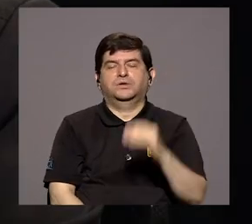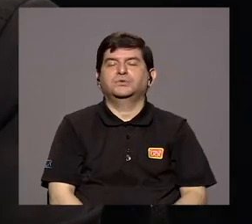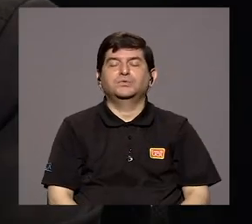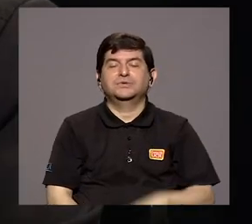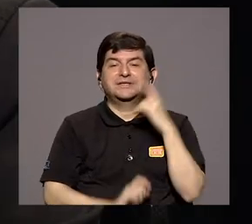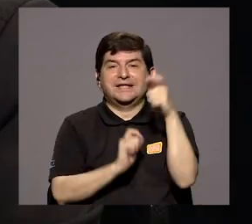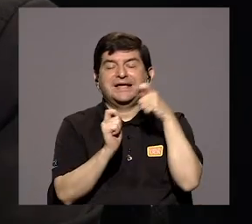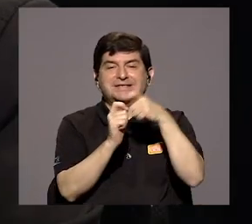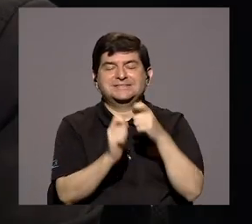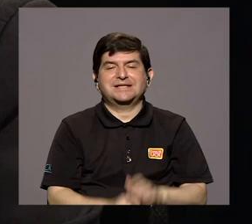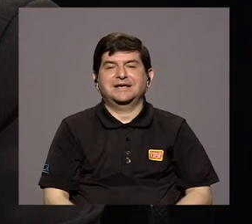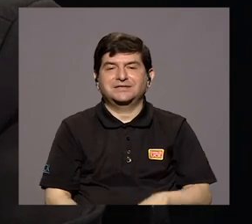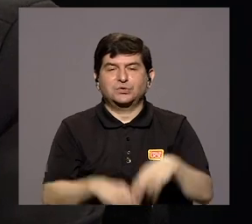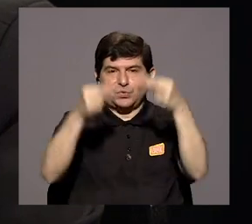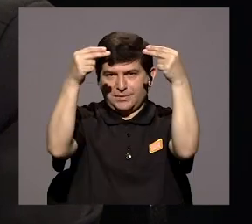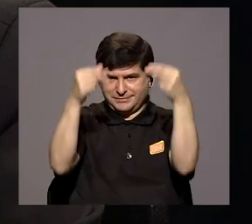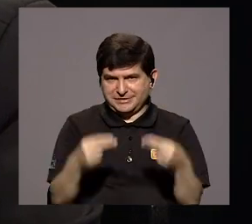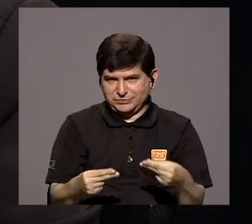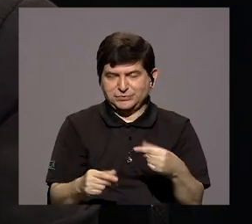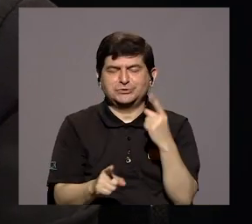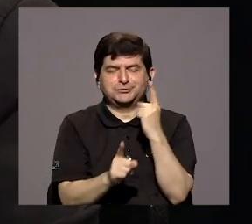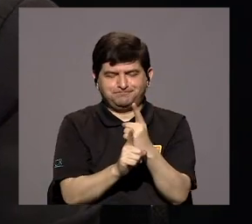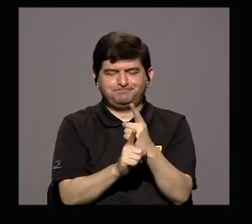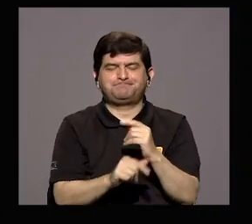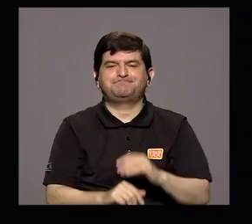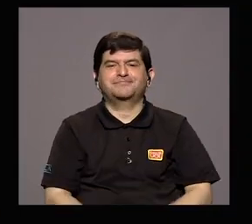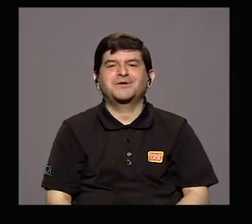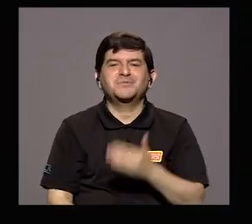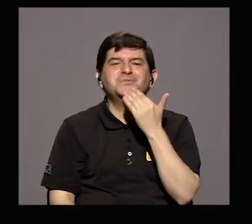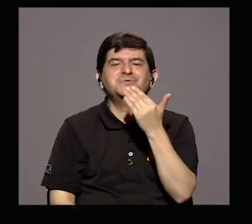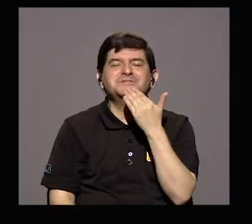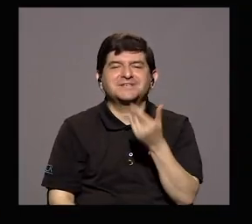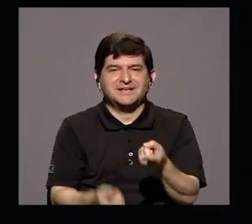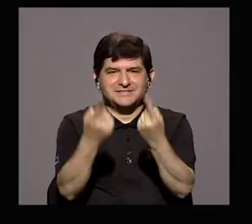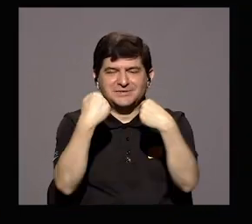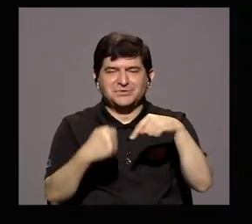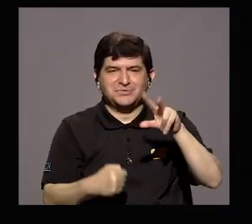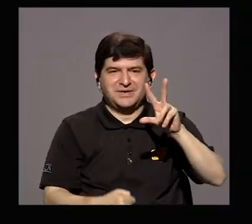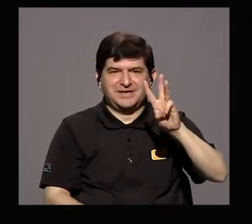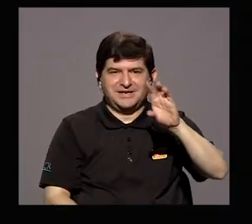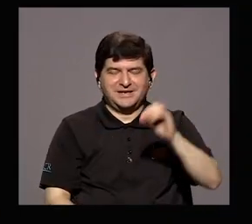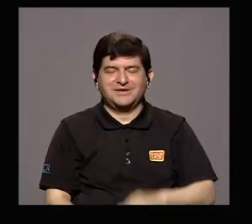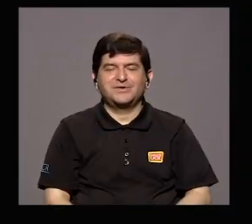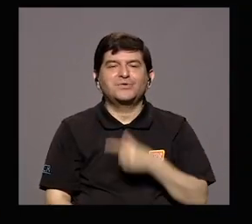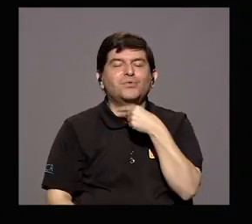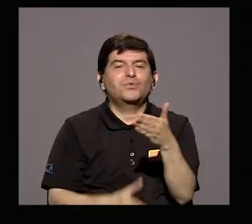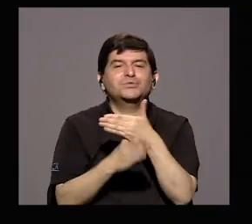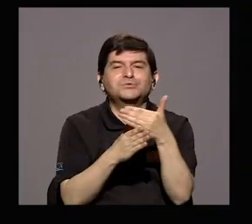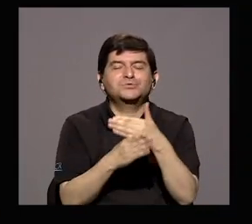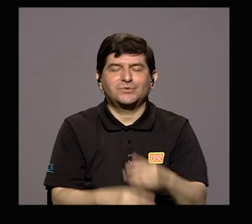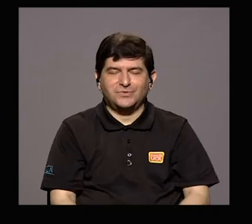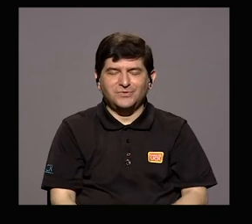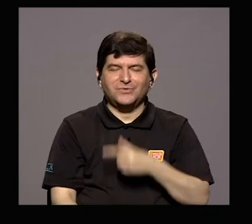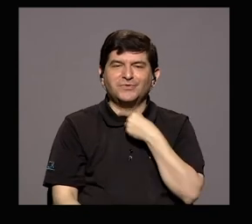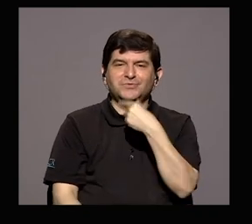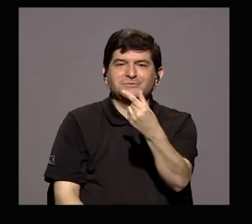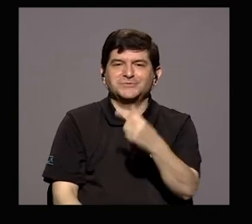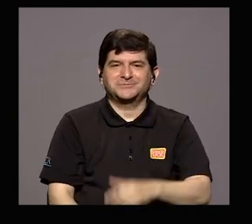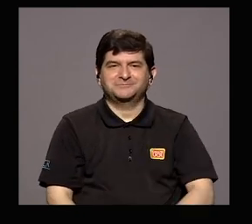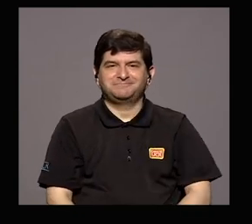específicamente a tono de presupuesto, don Dennis. Así es. Muchas gracias por estar en 360, un placer compartir con usted como siempre. No, con gusto, todo gusto.